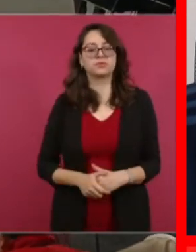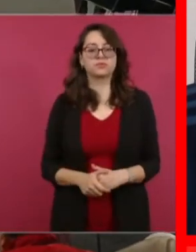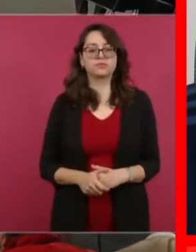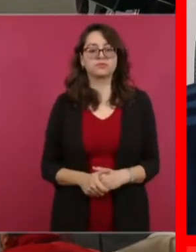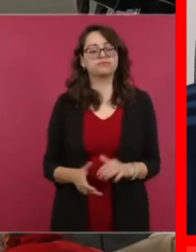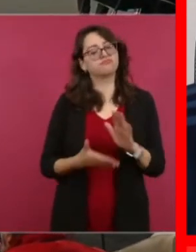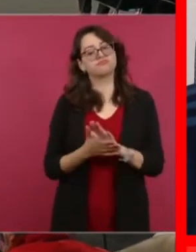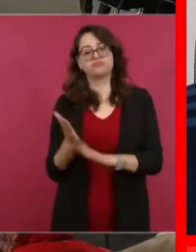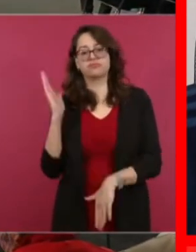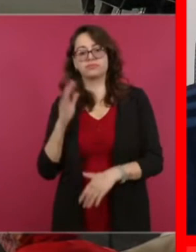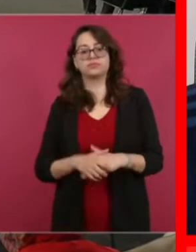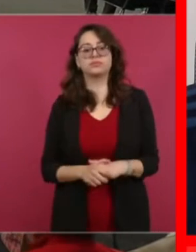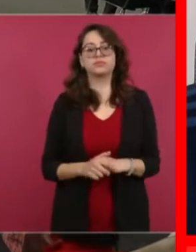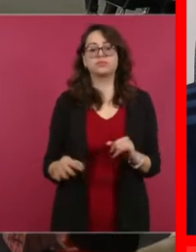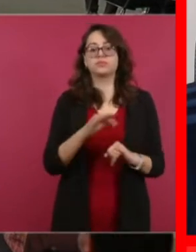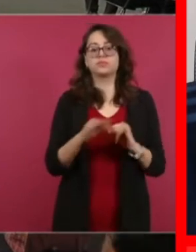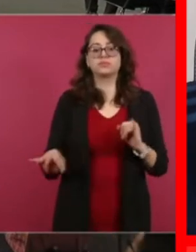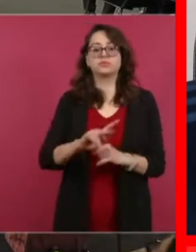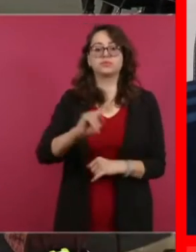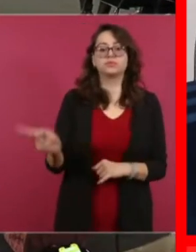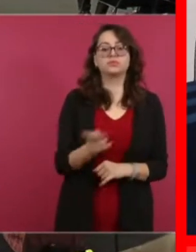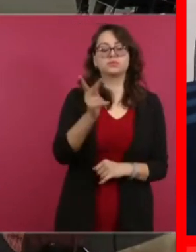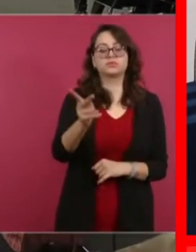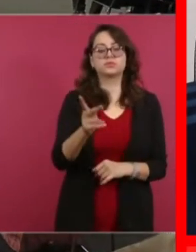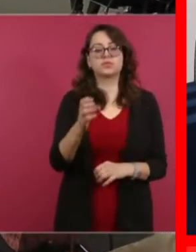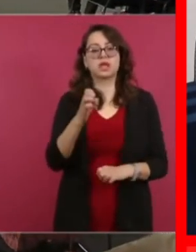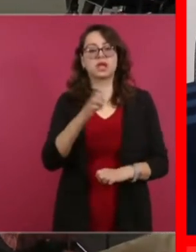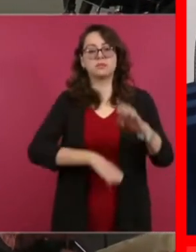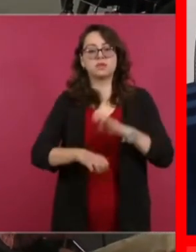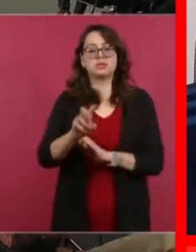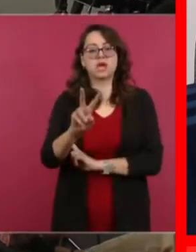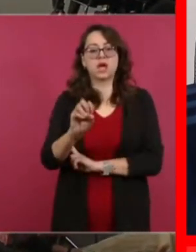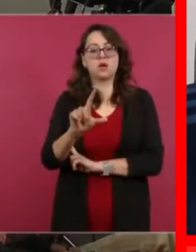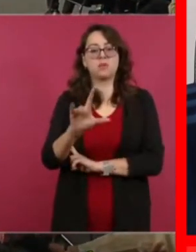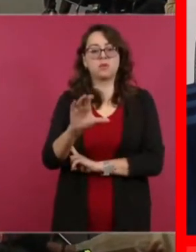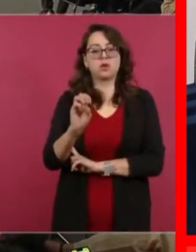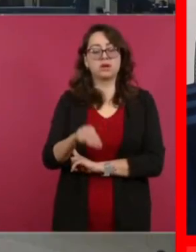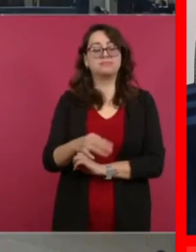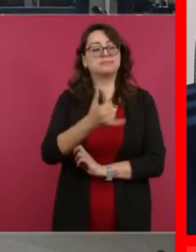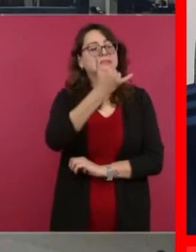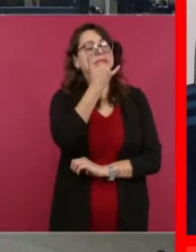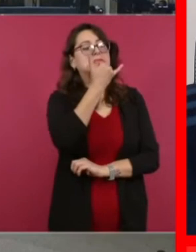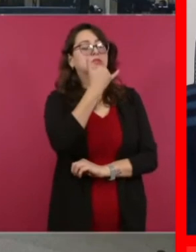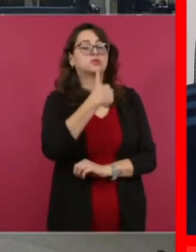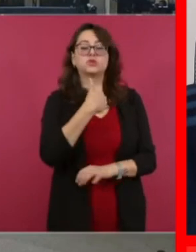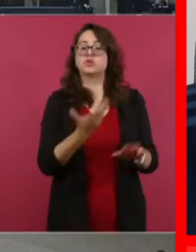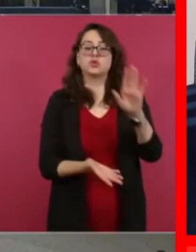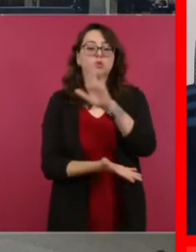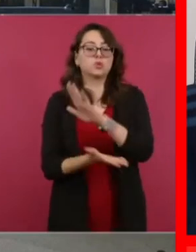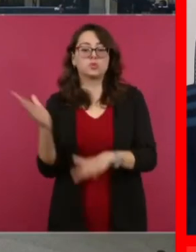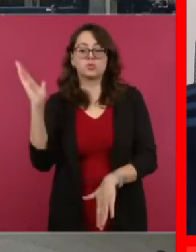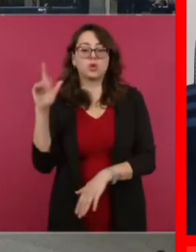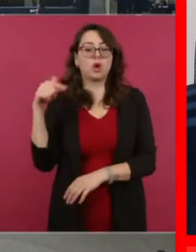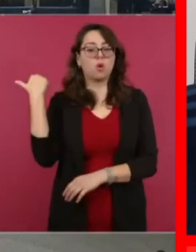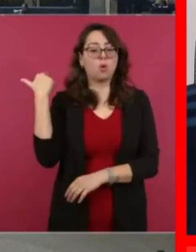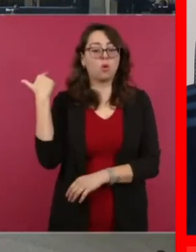está hablando Xochitl Gálvez, de esto no está hablando Kenya López, que todos los días empezaba